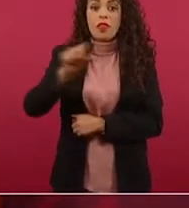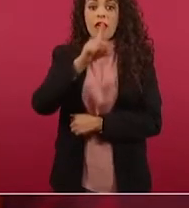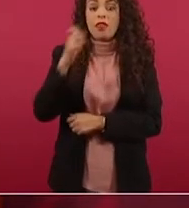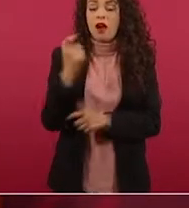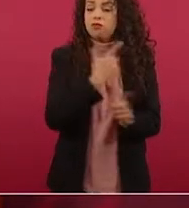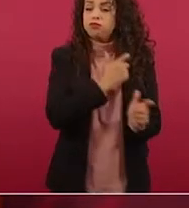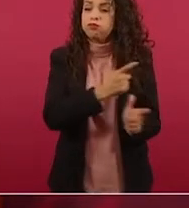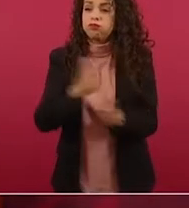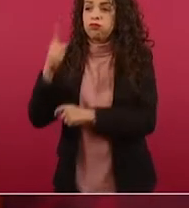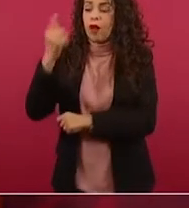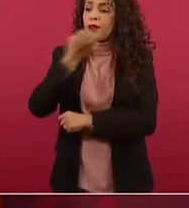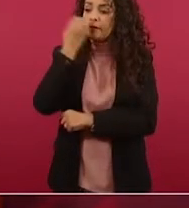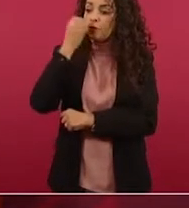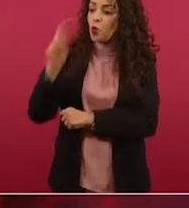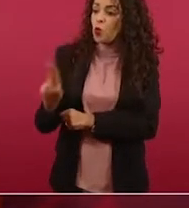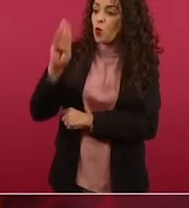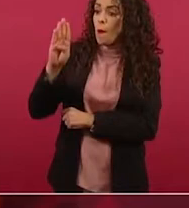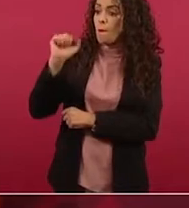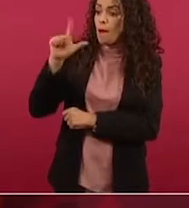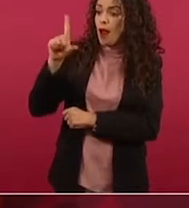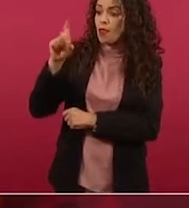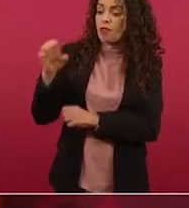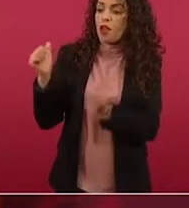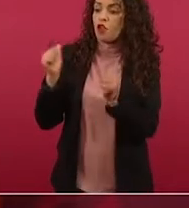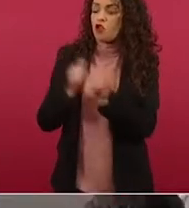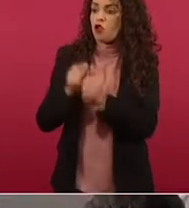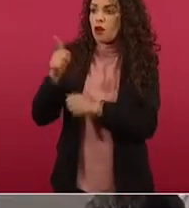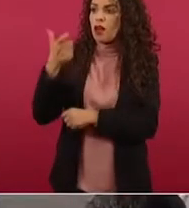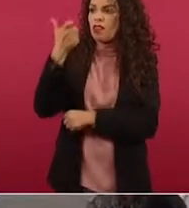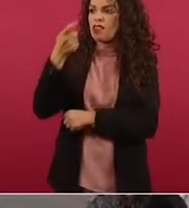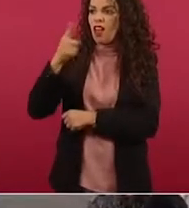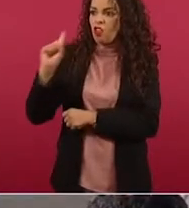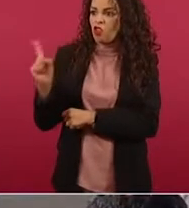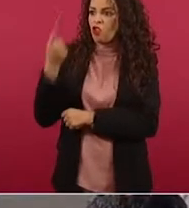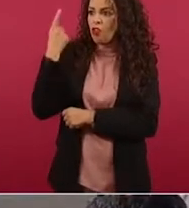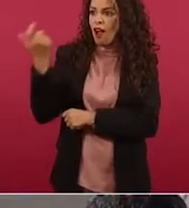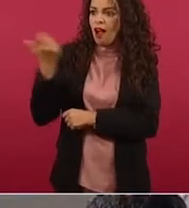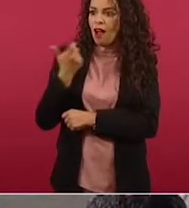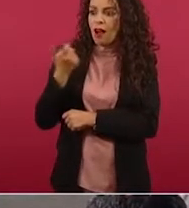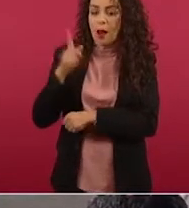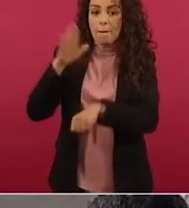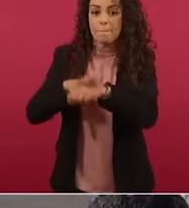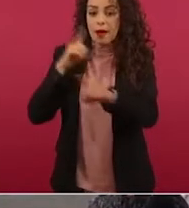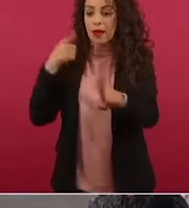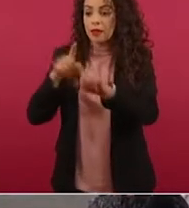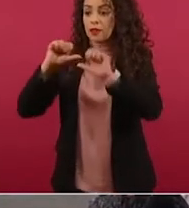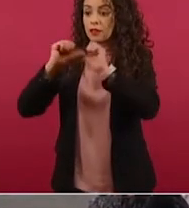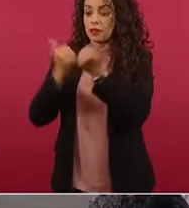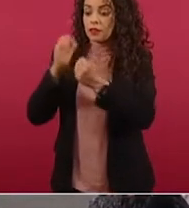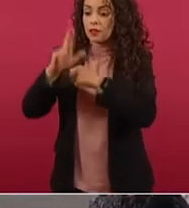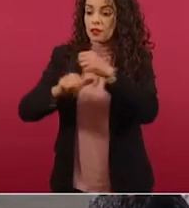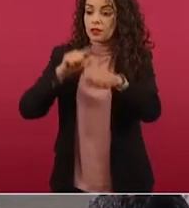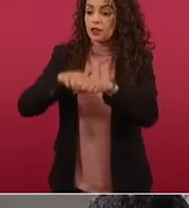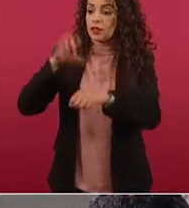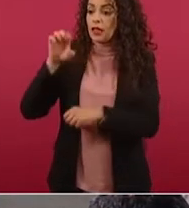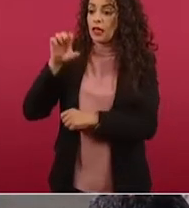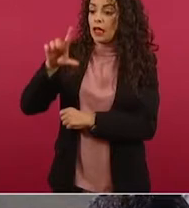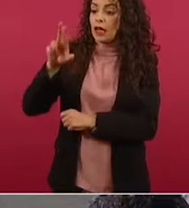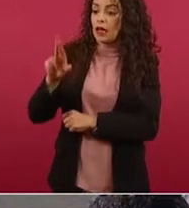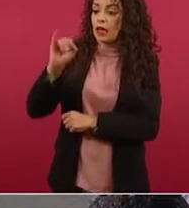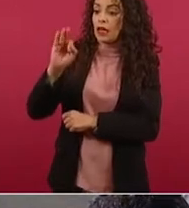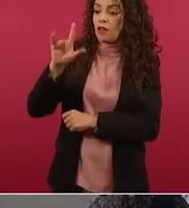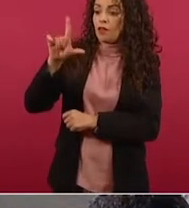de la escuela de Ubalde con los dólares que reciben particularmente de la Asociación Nacional del Rifle y pues